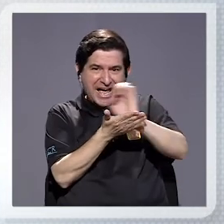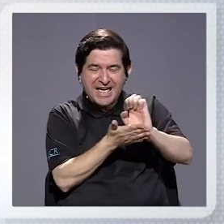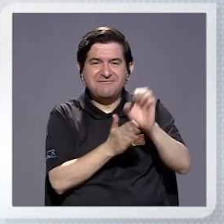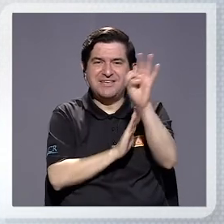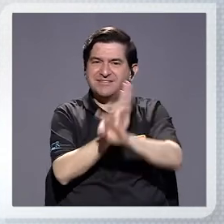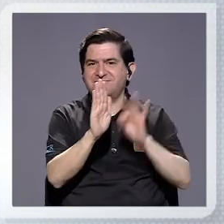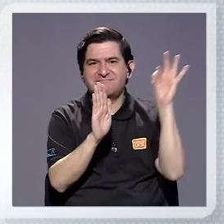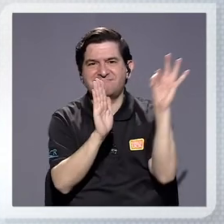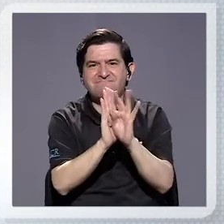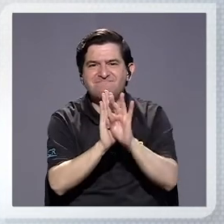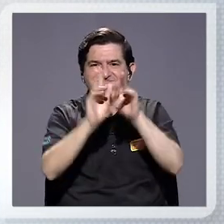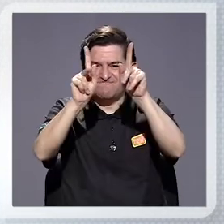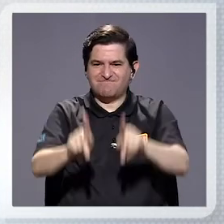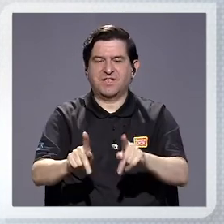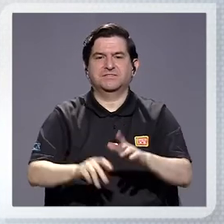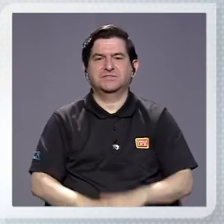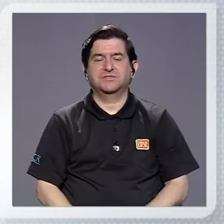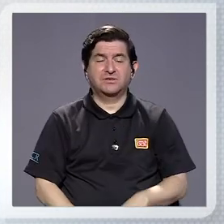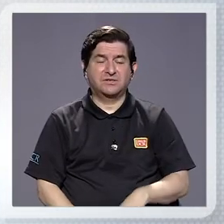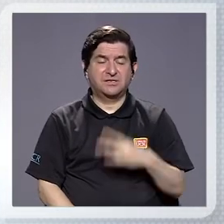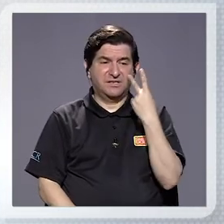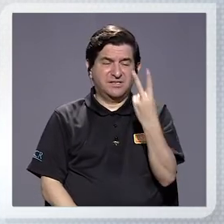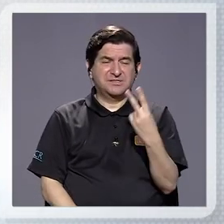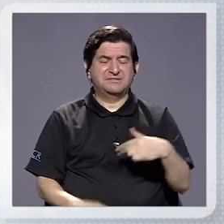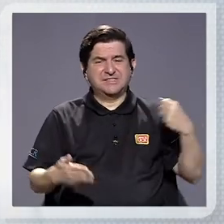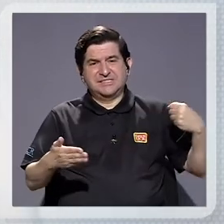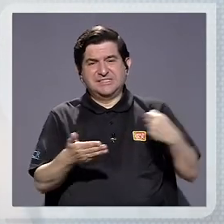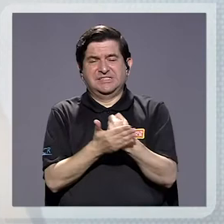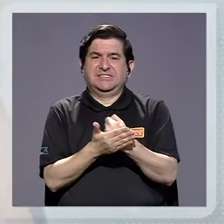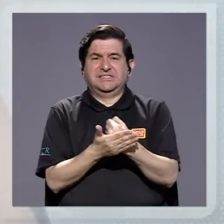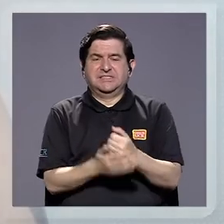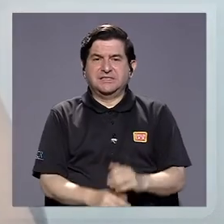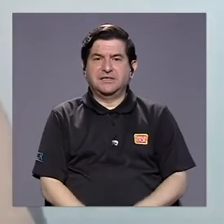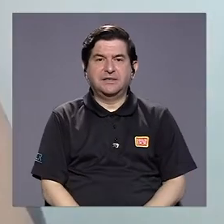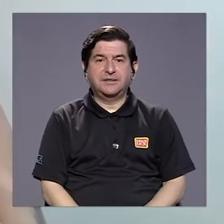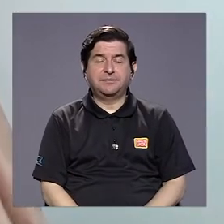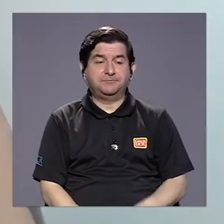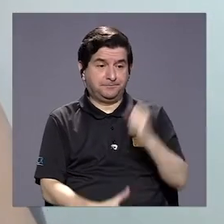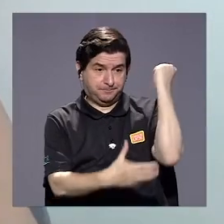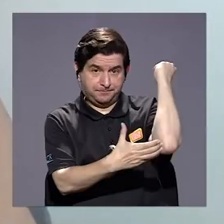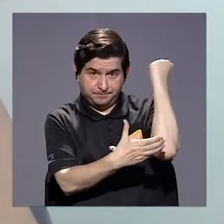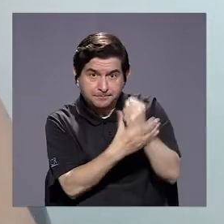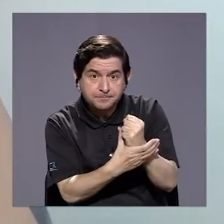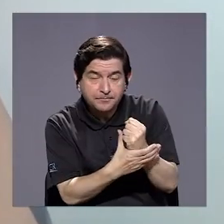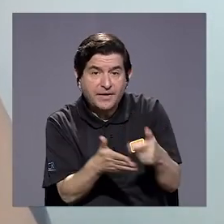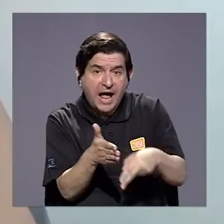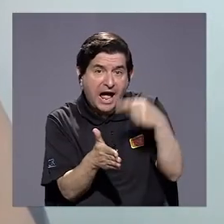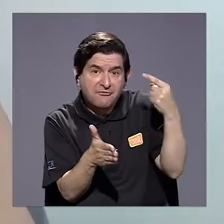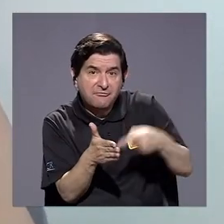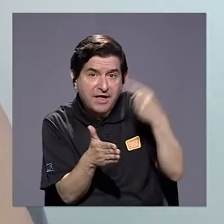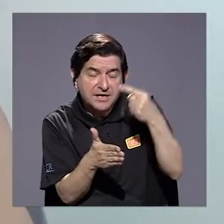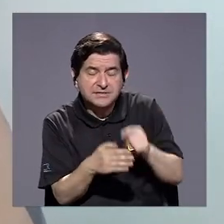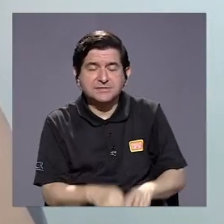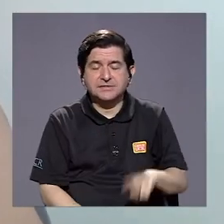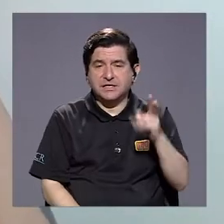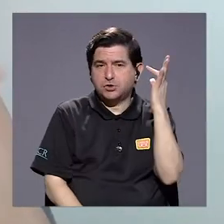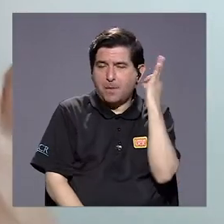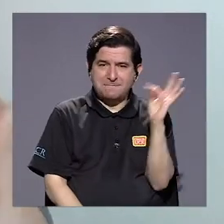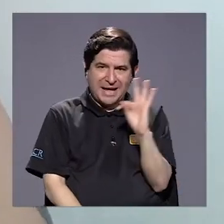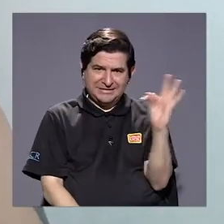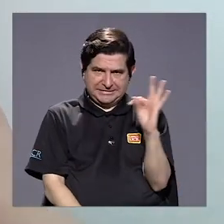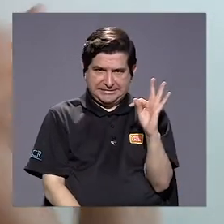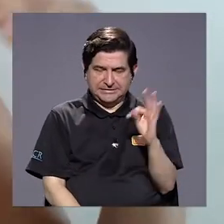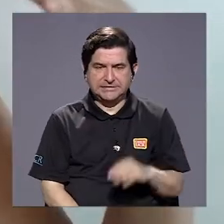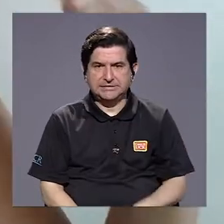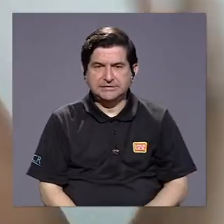estereotipar a las personas. Vemos lamentablemente cuando hay asesinatos a veces de compañeras trans,